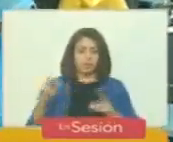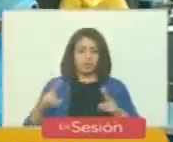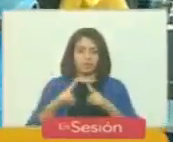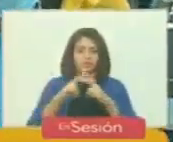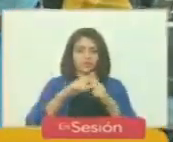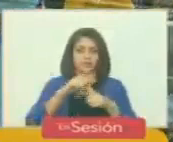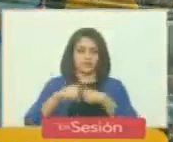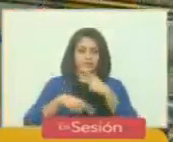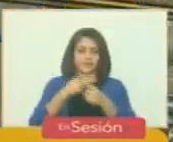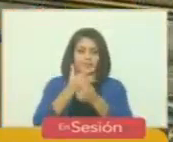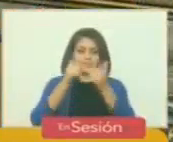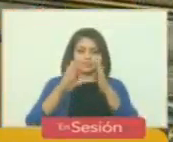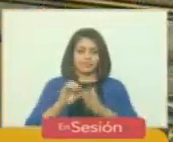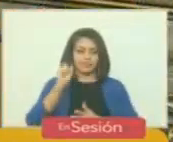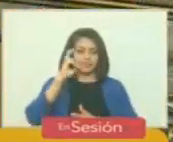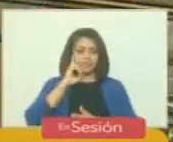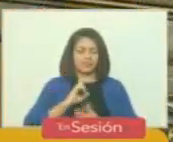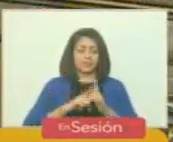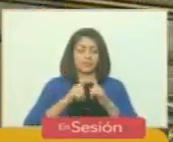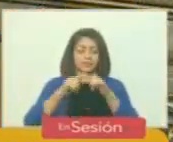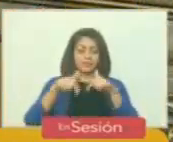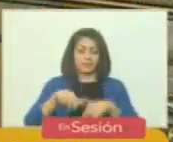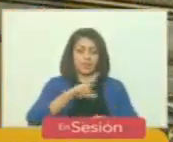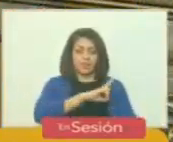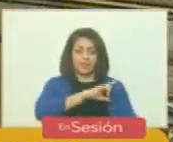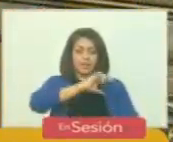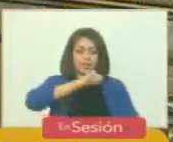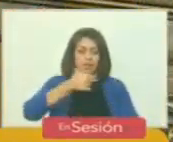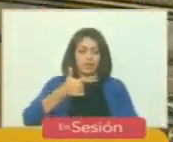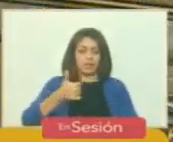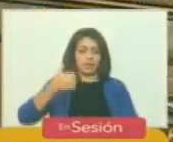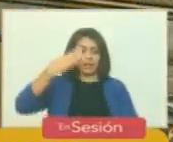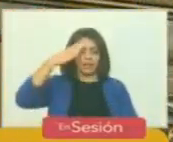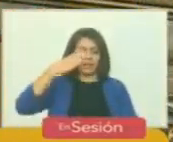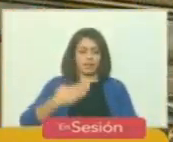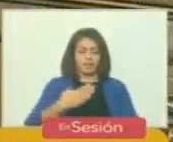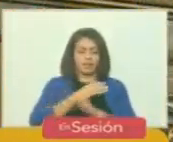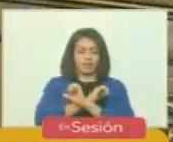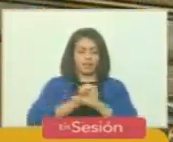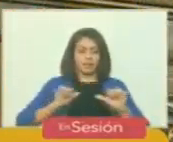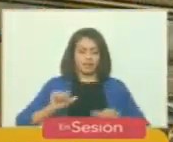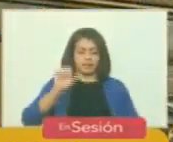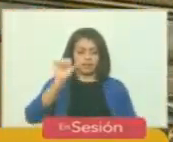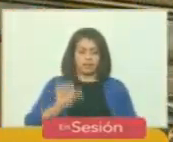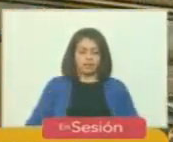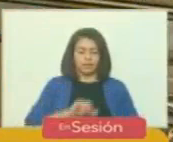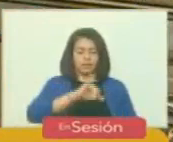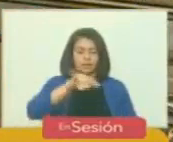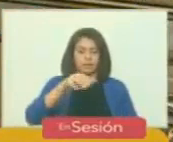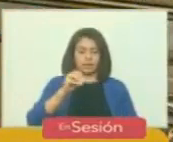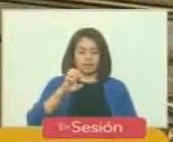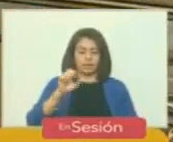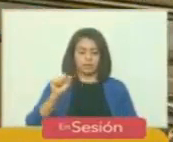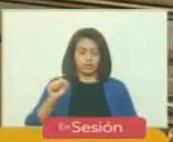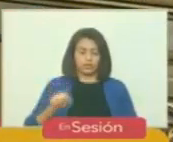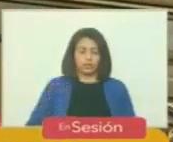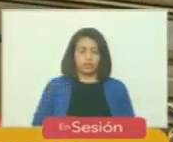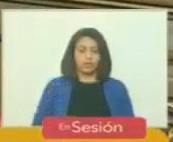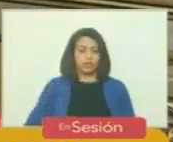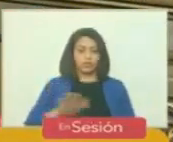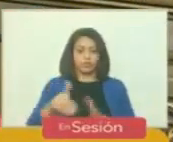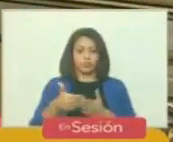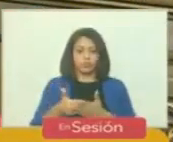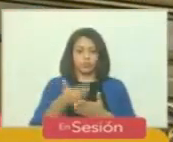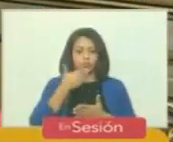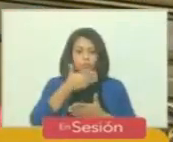entre el libertador Simón Bolívar y el general de los ejércitos del sur, José de San Martín. Es todo